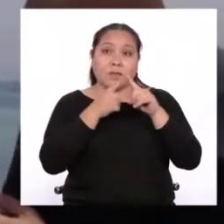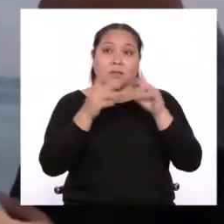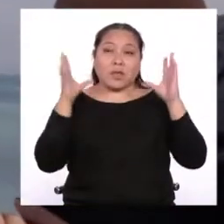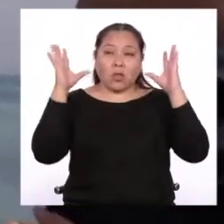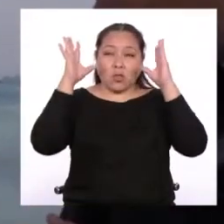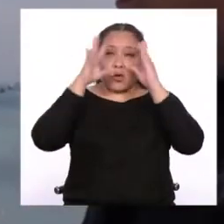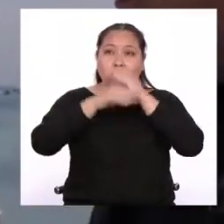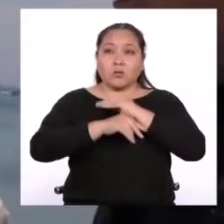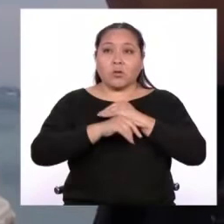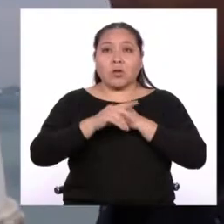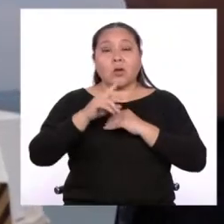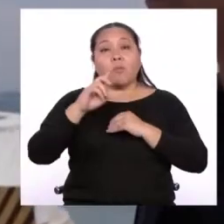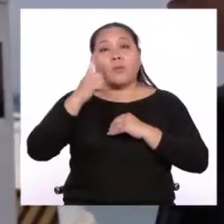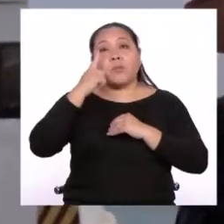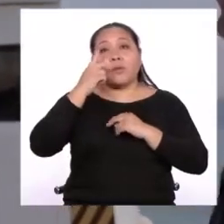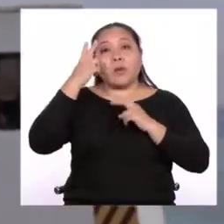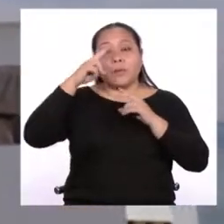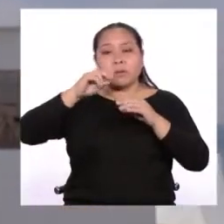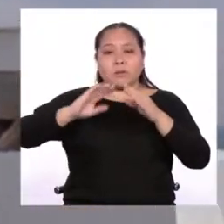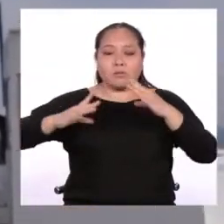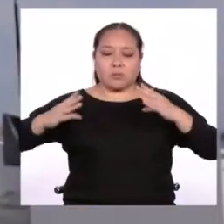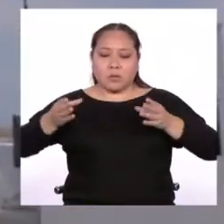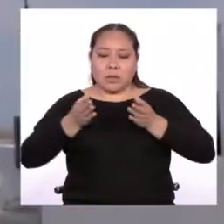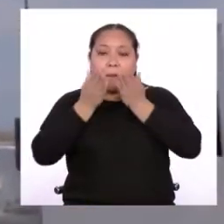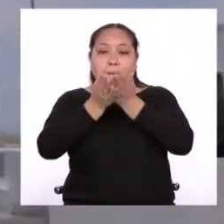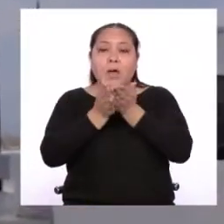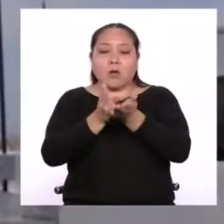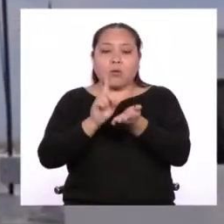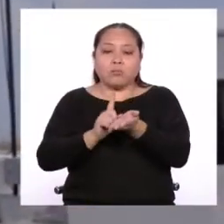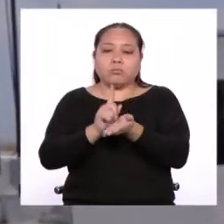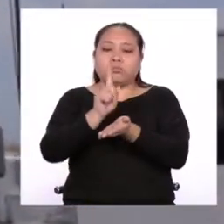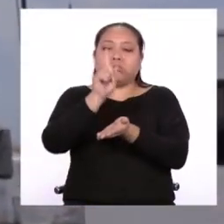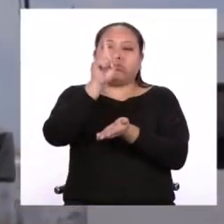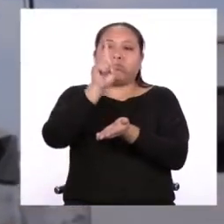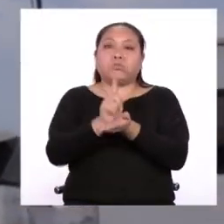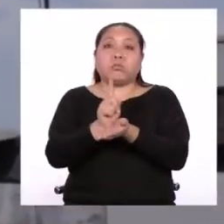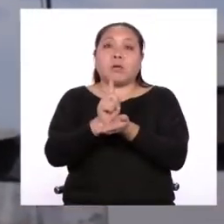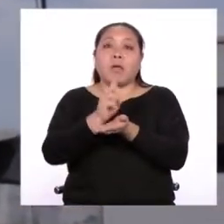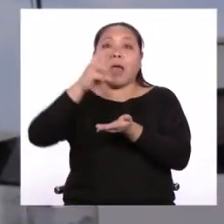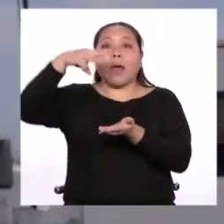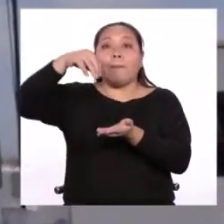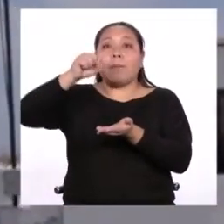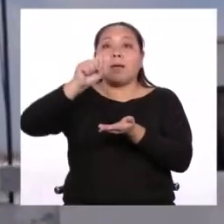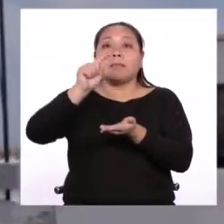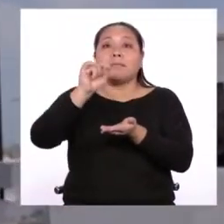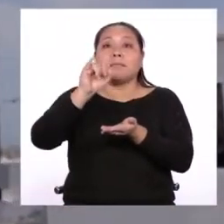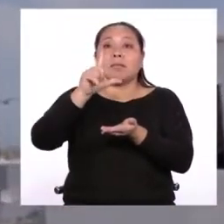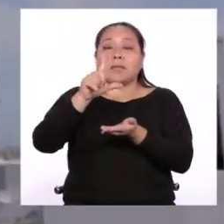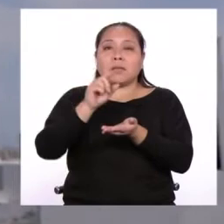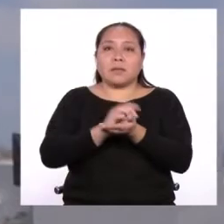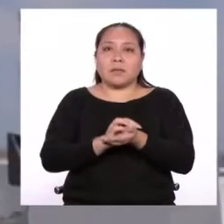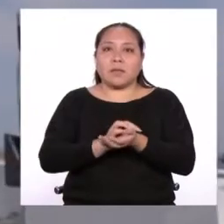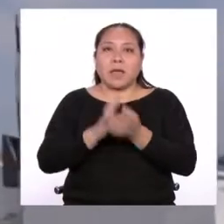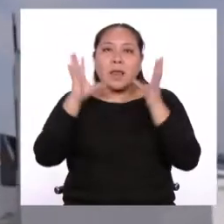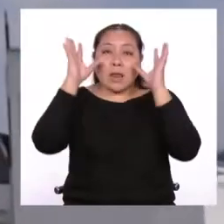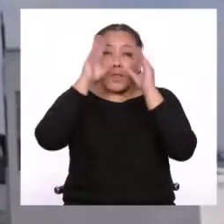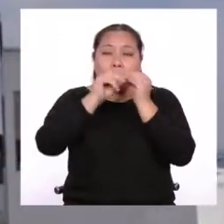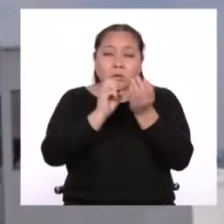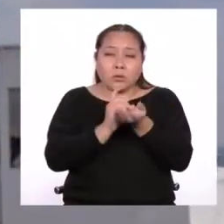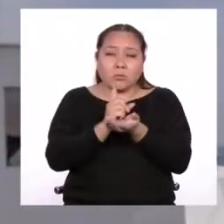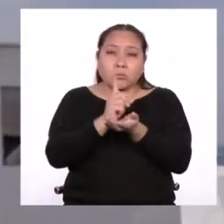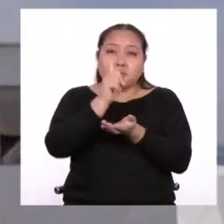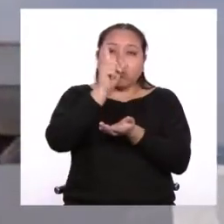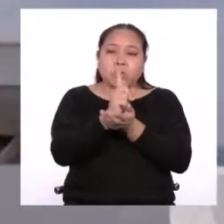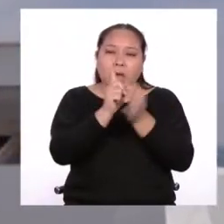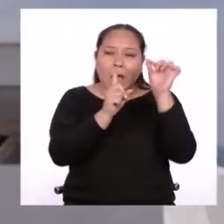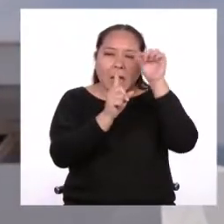primero que vas a ver es el mástil, la parte más alta. Y de noche se llama la luz de tope, que es una luz pequeña que justamente se coloca en